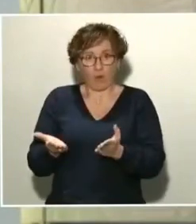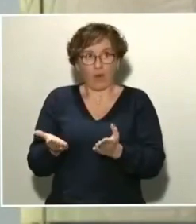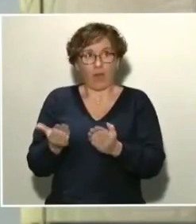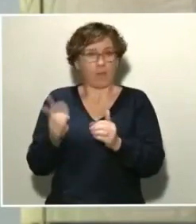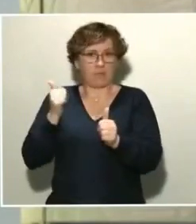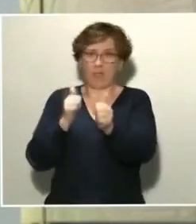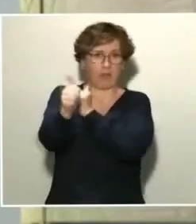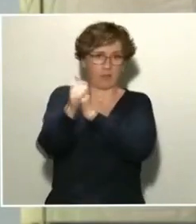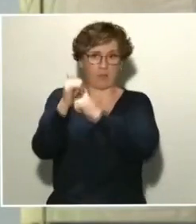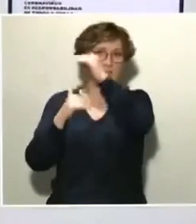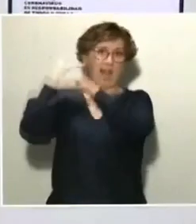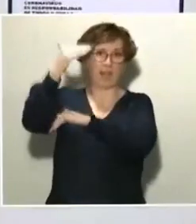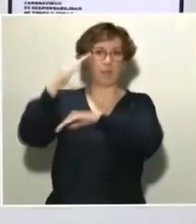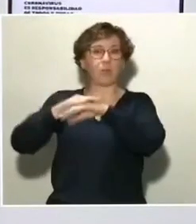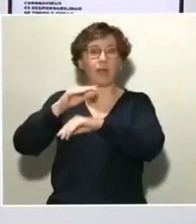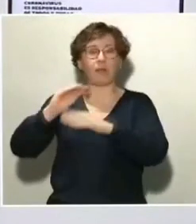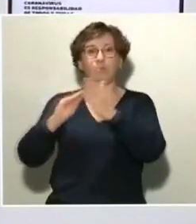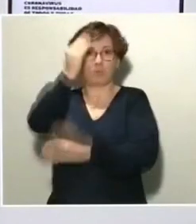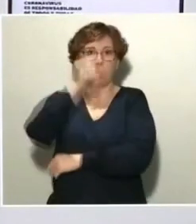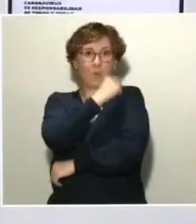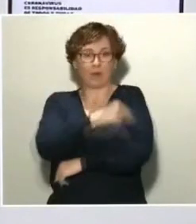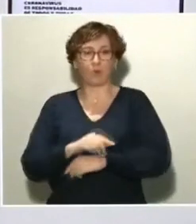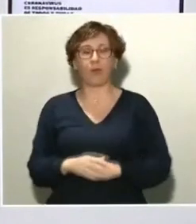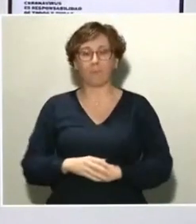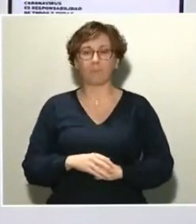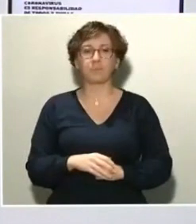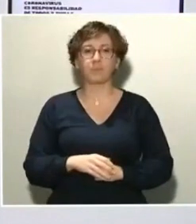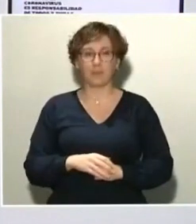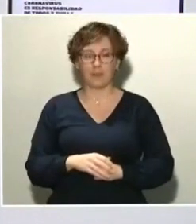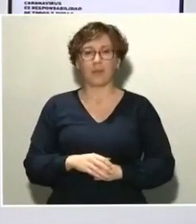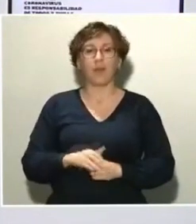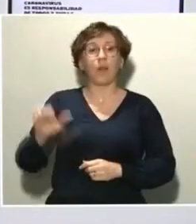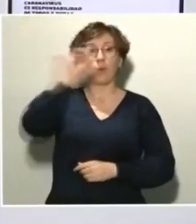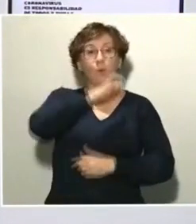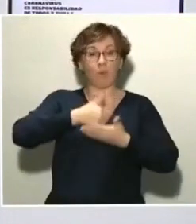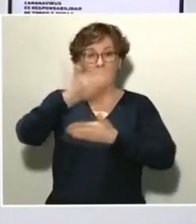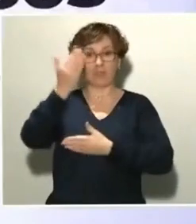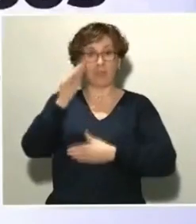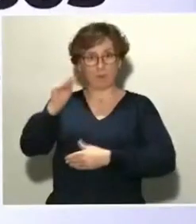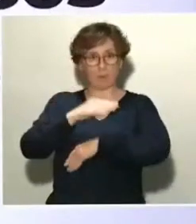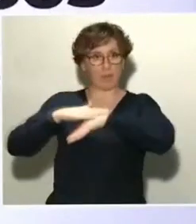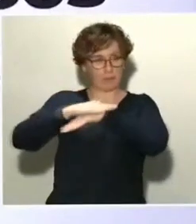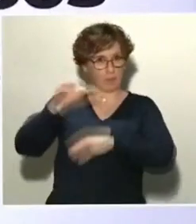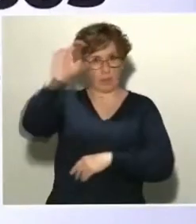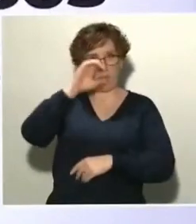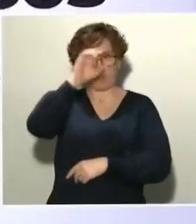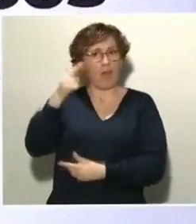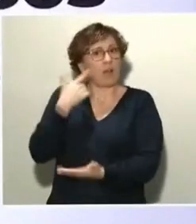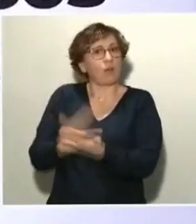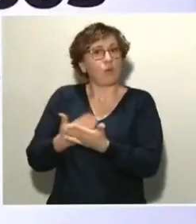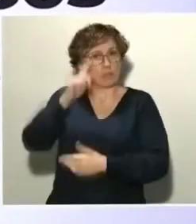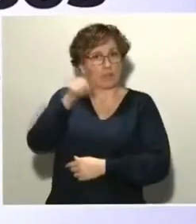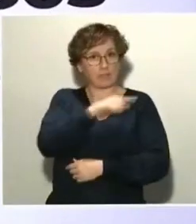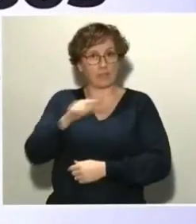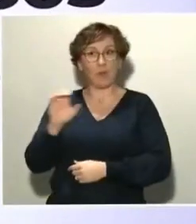vacunas de virus completo. De Europa Press le preguntan, ministro Duque, si le consta que en otros países de Europa estén también centralizando